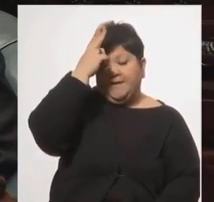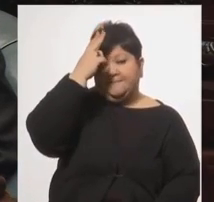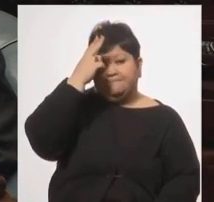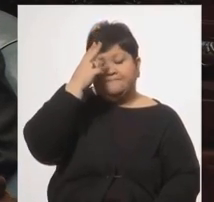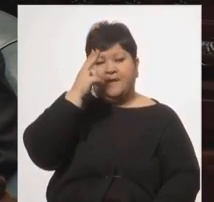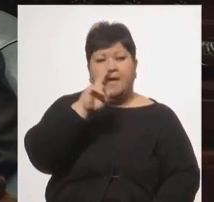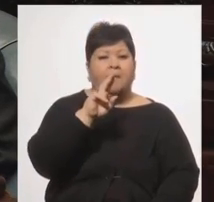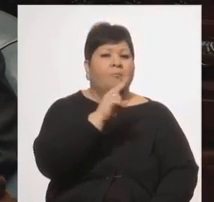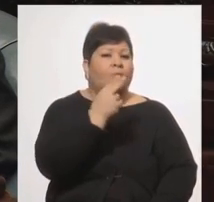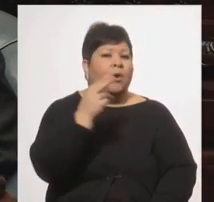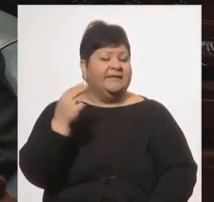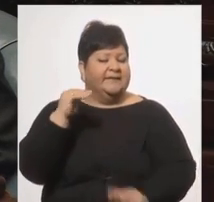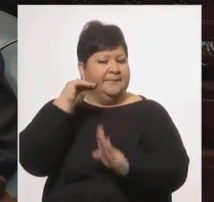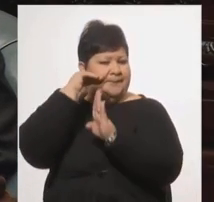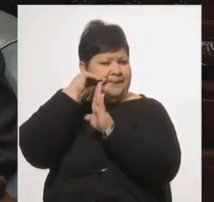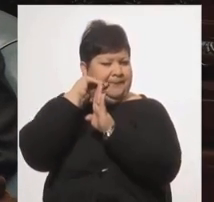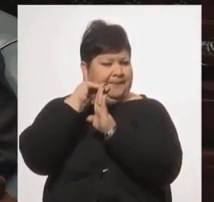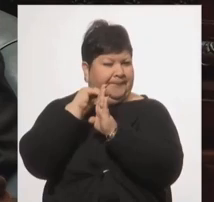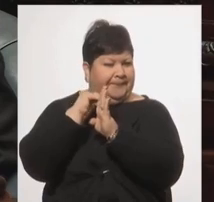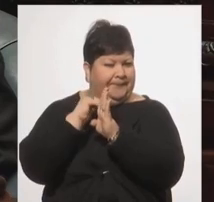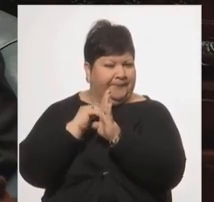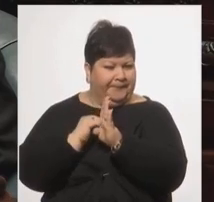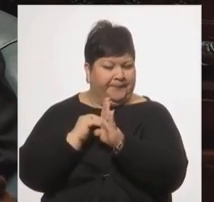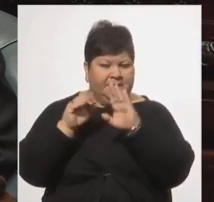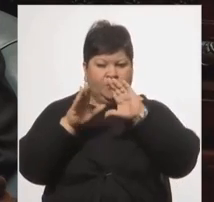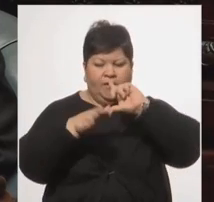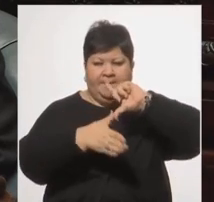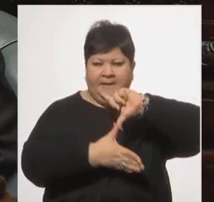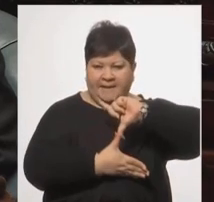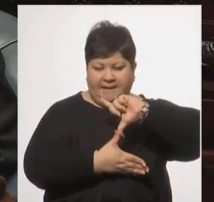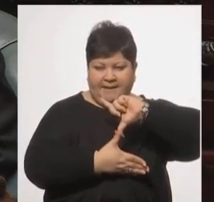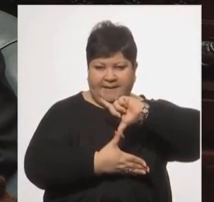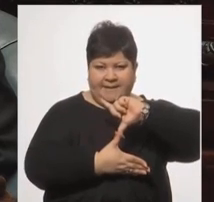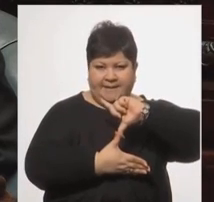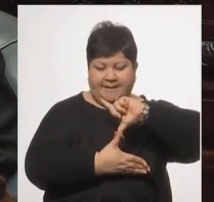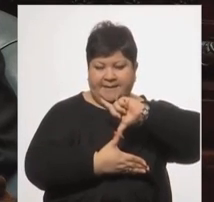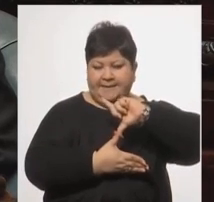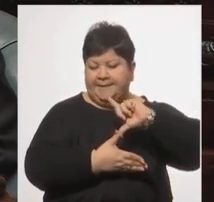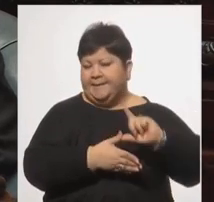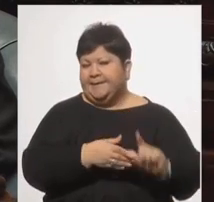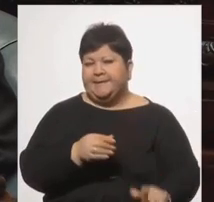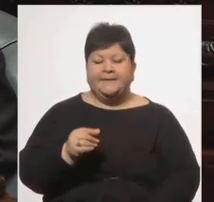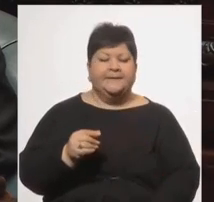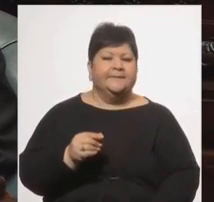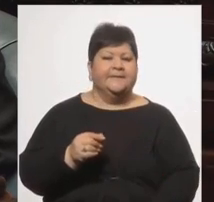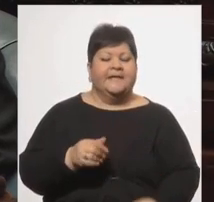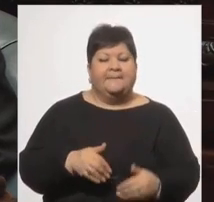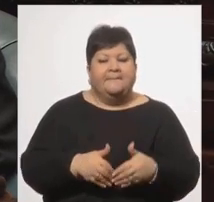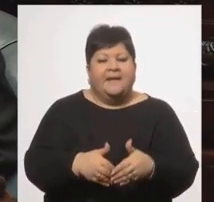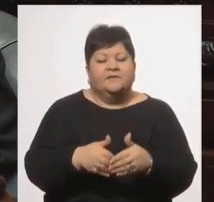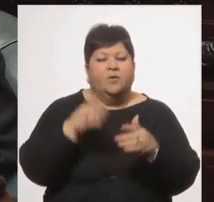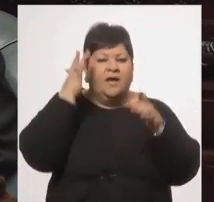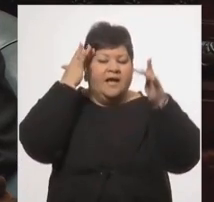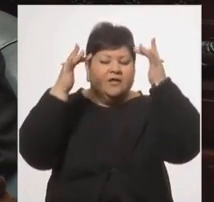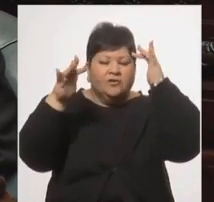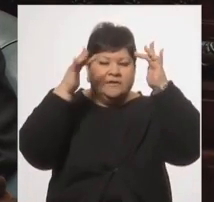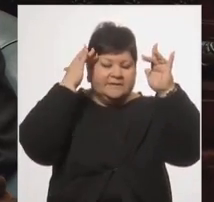mortalidad materna más baja de América Latina y un mínimo histórico en embarazo adolescente.